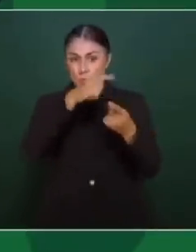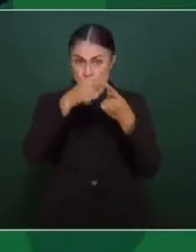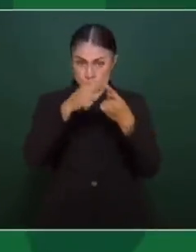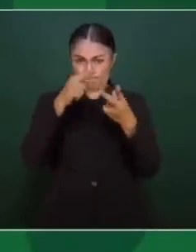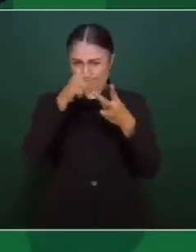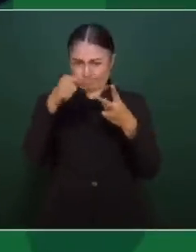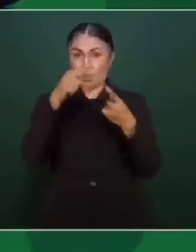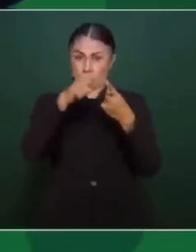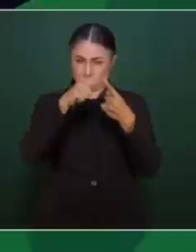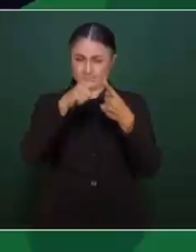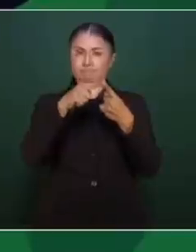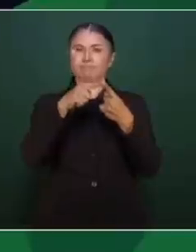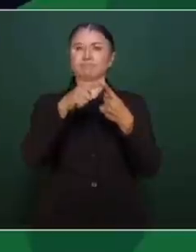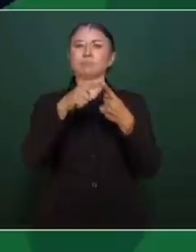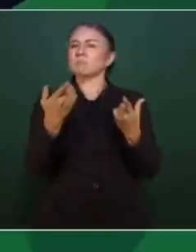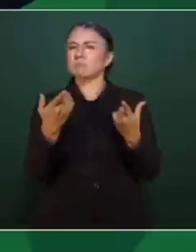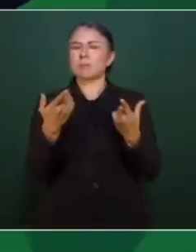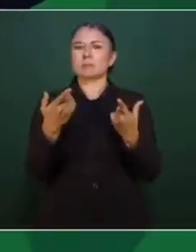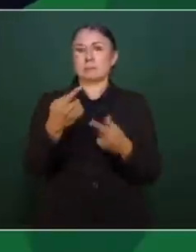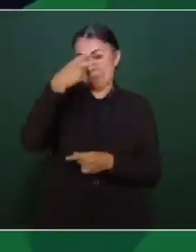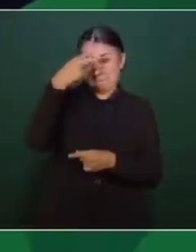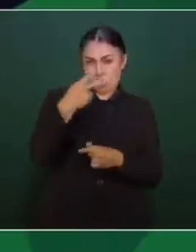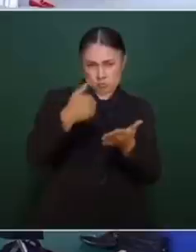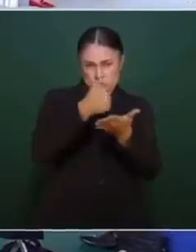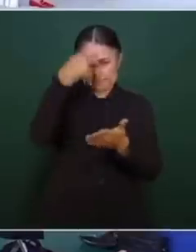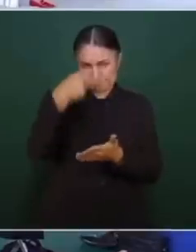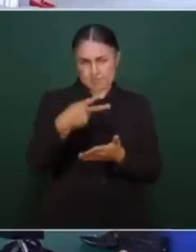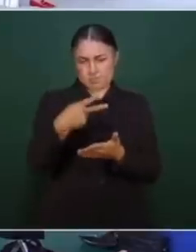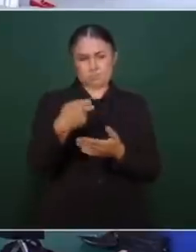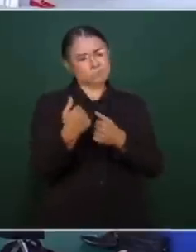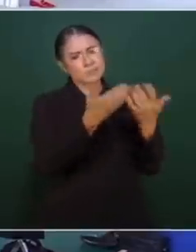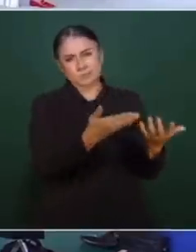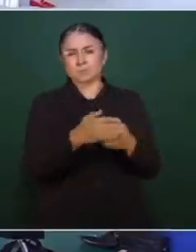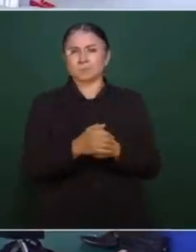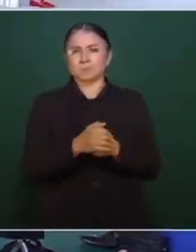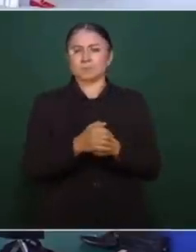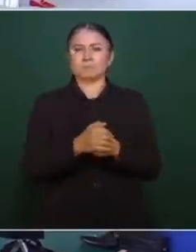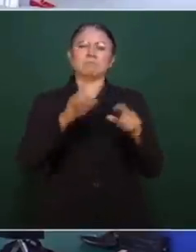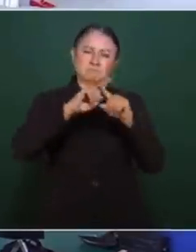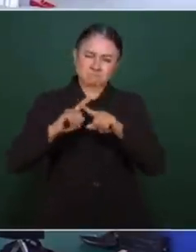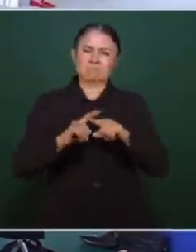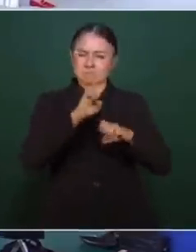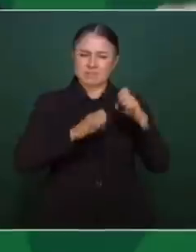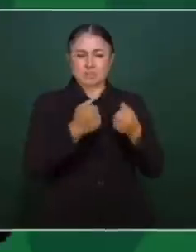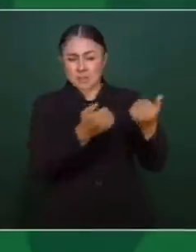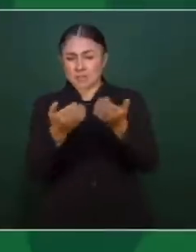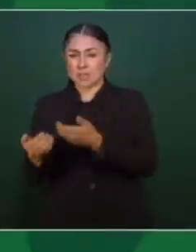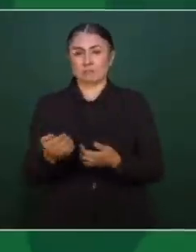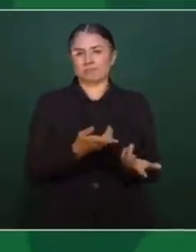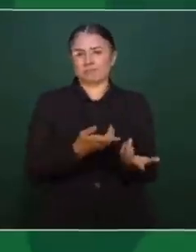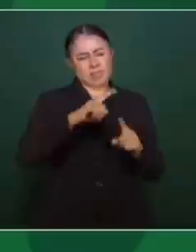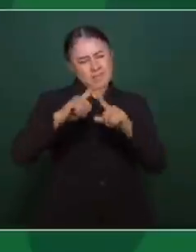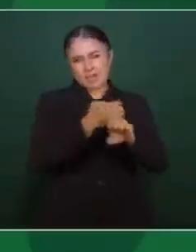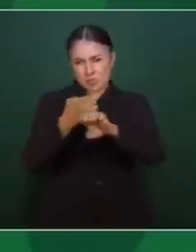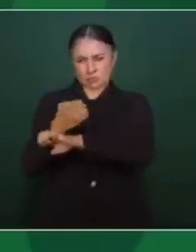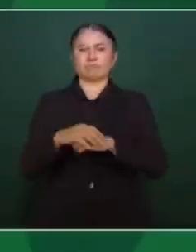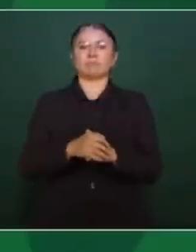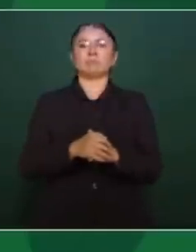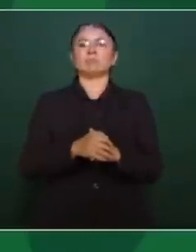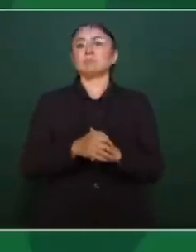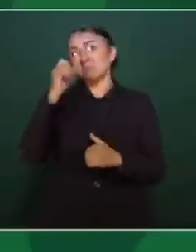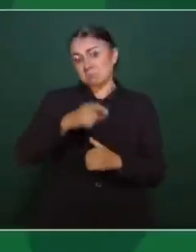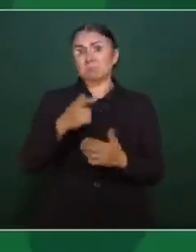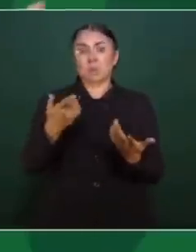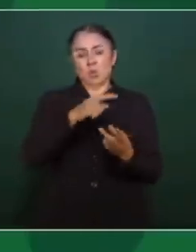distribución de la Ciudad de México, de donde estaban las distribuidoras, a los estados. Y otra, la distribución